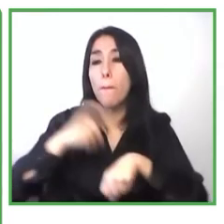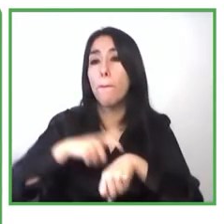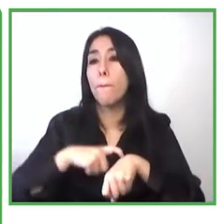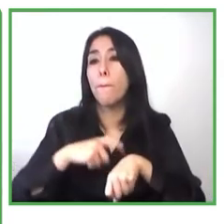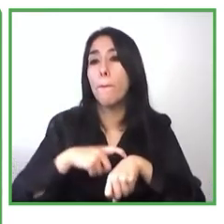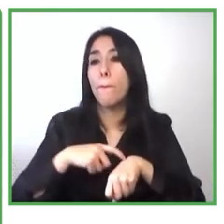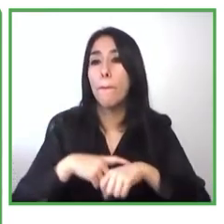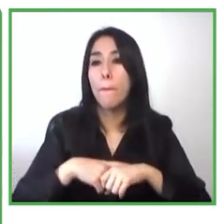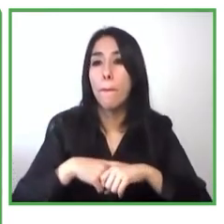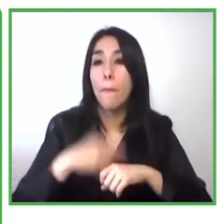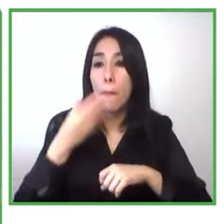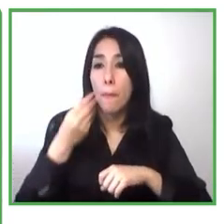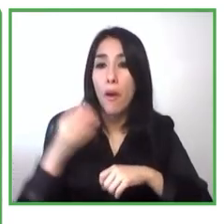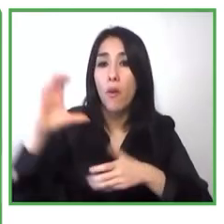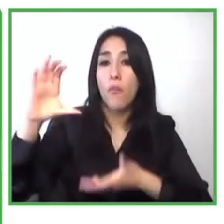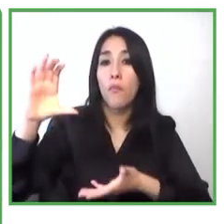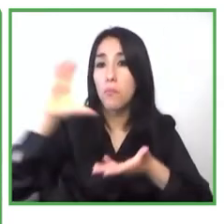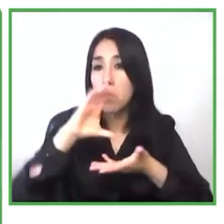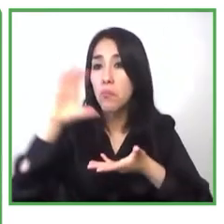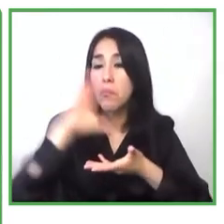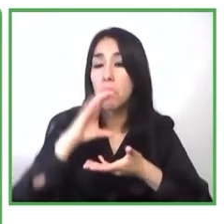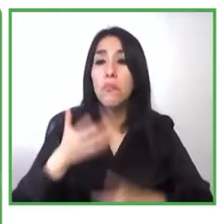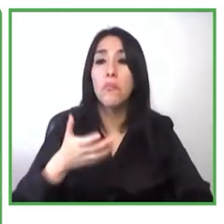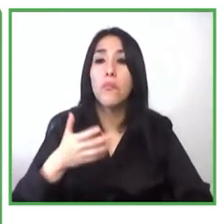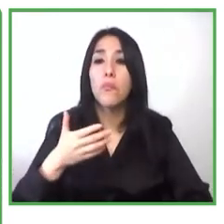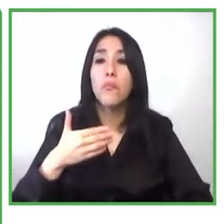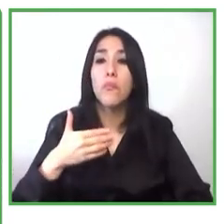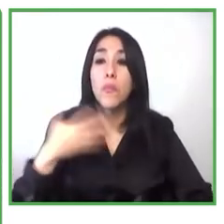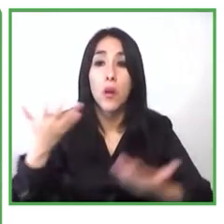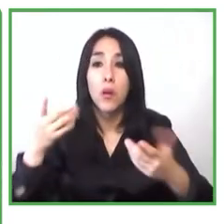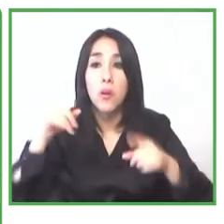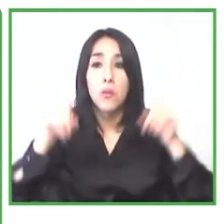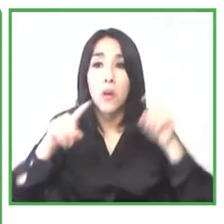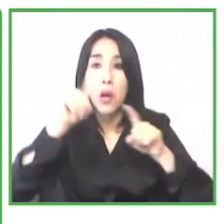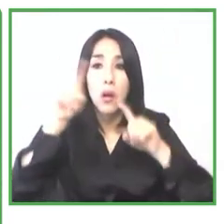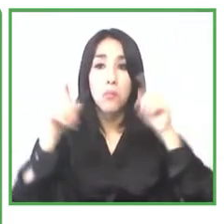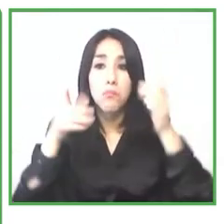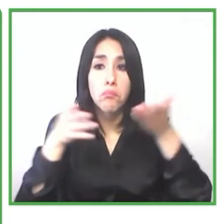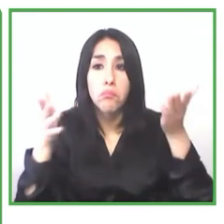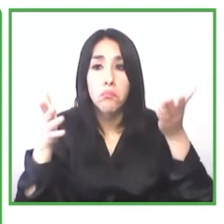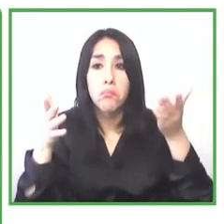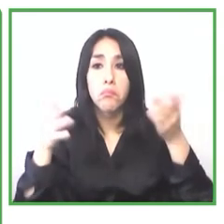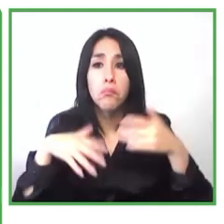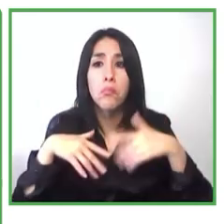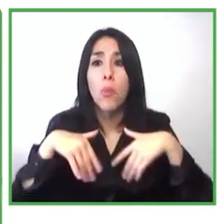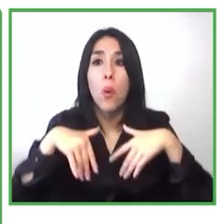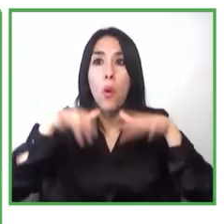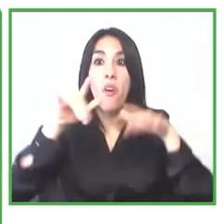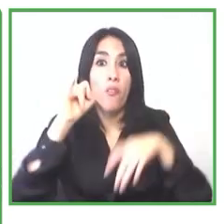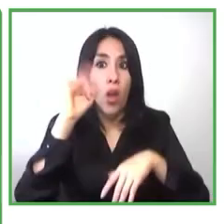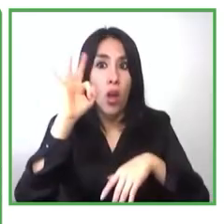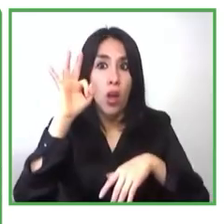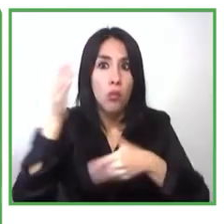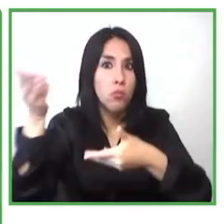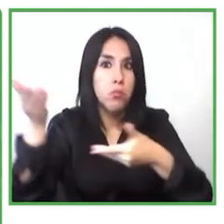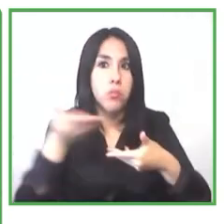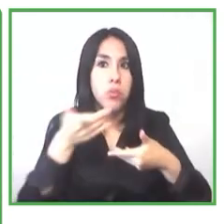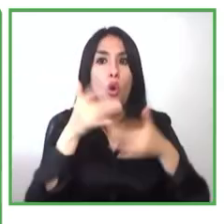cualquier contacto o cualquier cosa que necesiten saber los invitamos a visitar a página web y a contactarse con nosotros muchas gracias